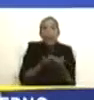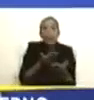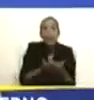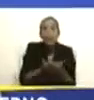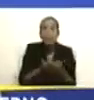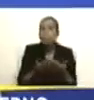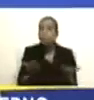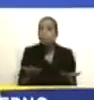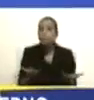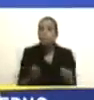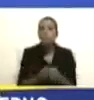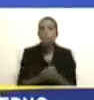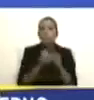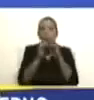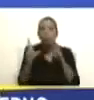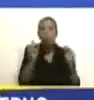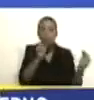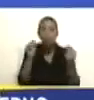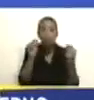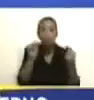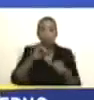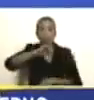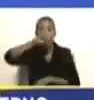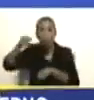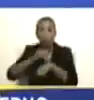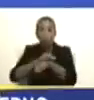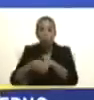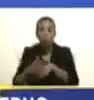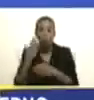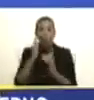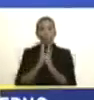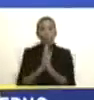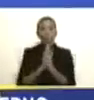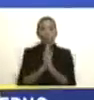que se discuta, doctor Jorge Rodríguez, diputado,